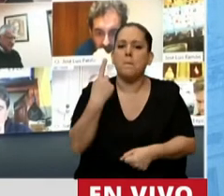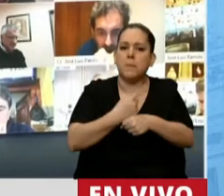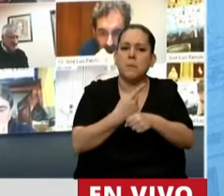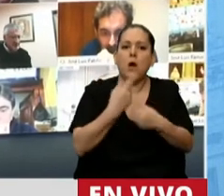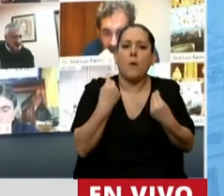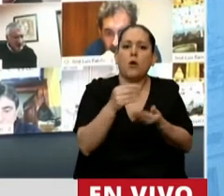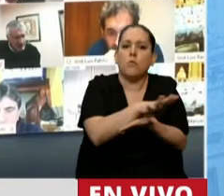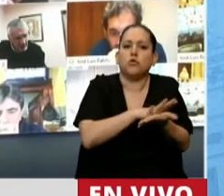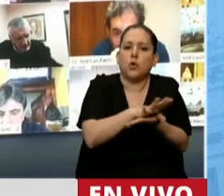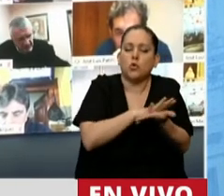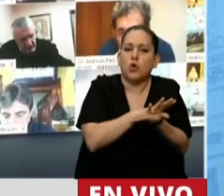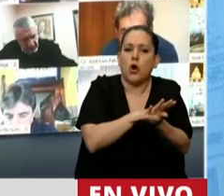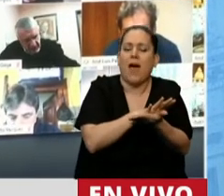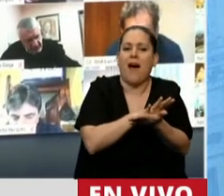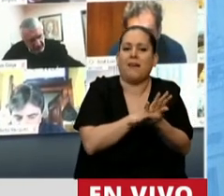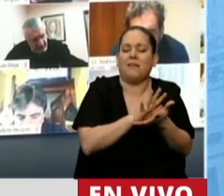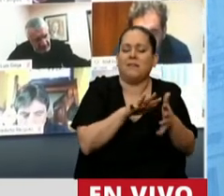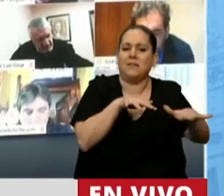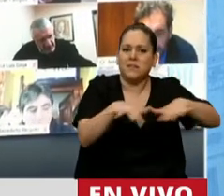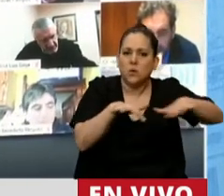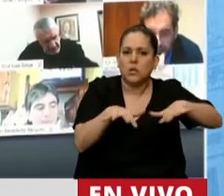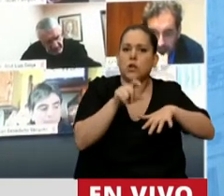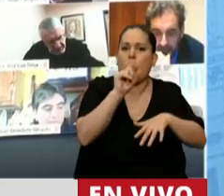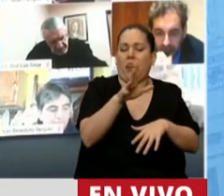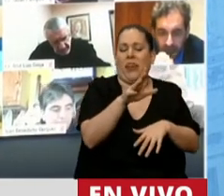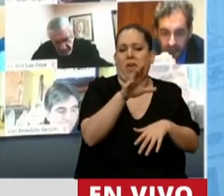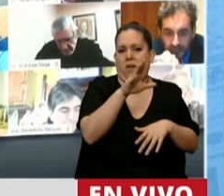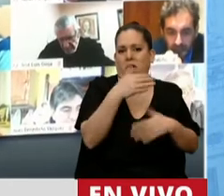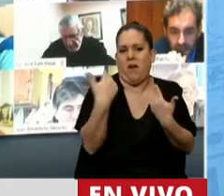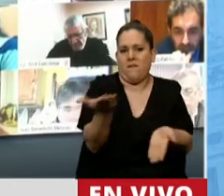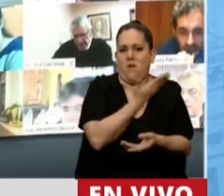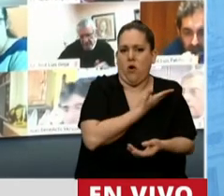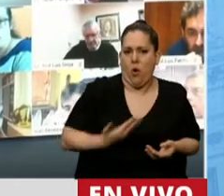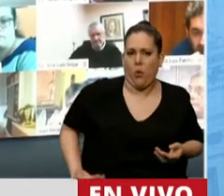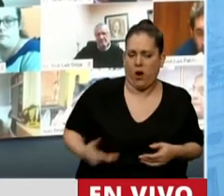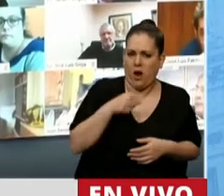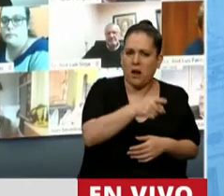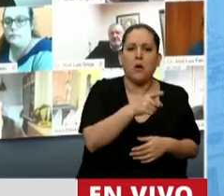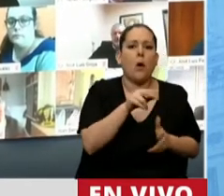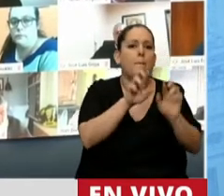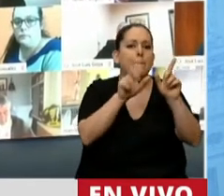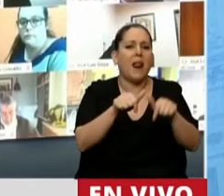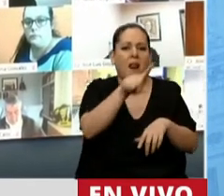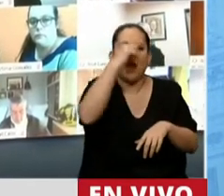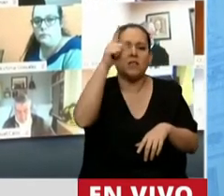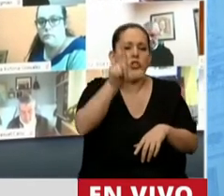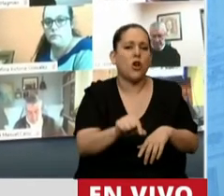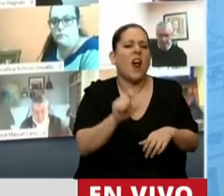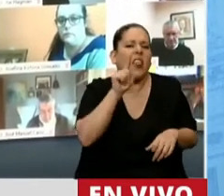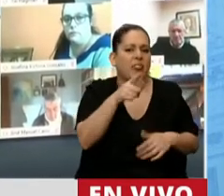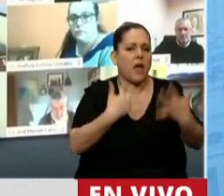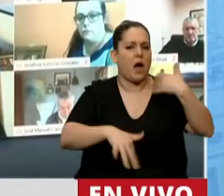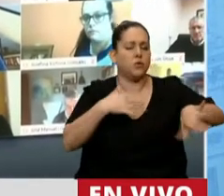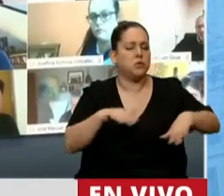que tiene el oficialismo. Y esto se entiende por una creación de un plan nacional de auxilio. Y primero me gustaría